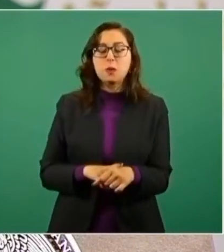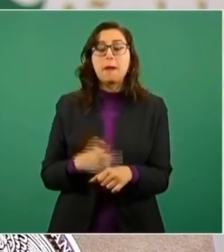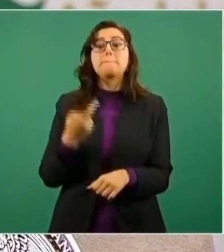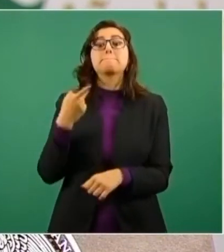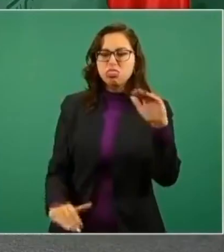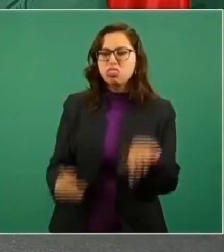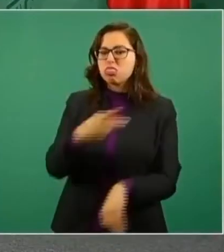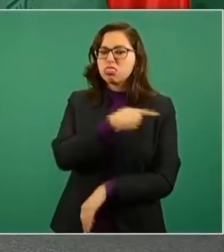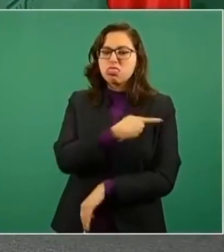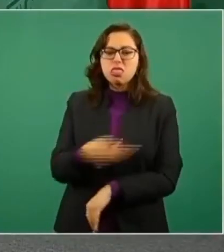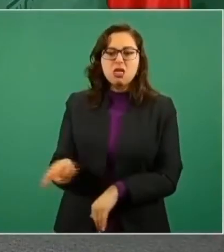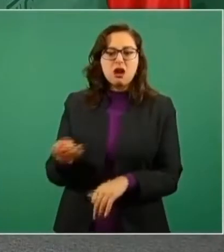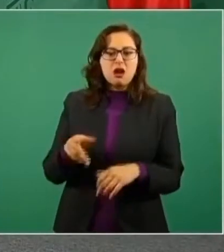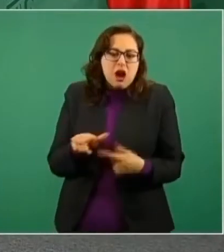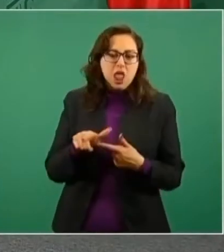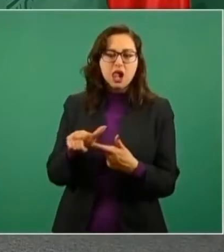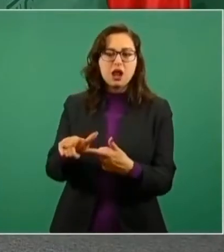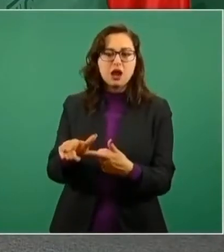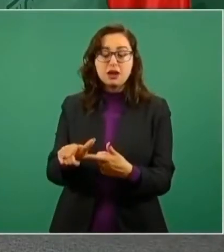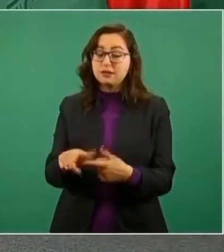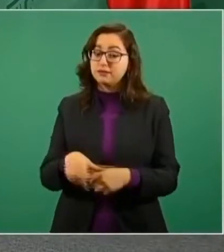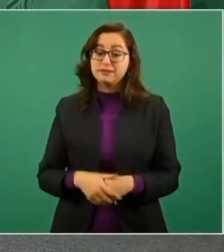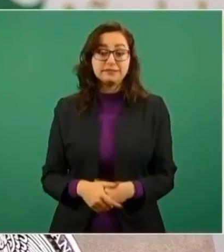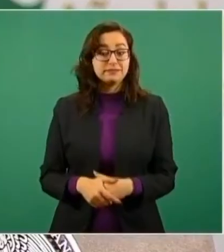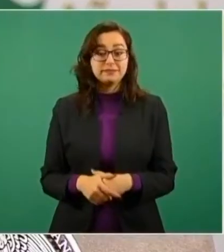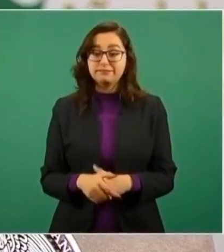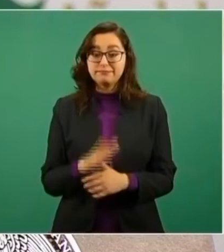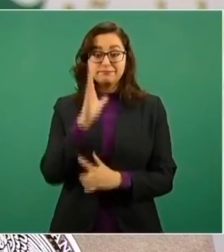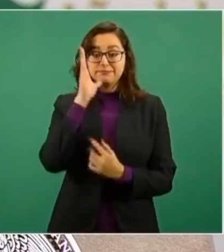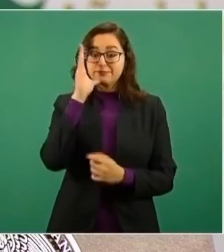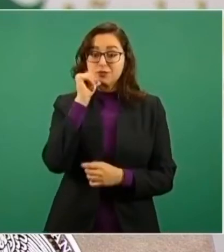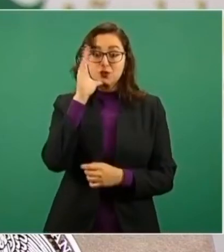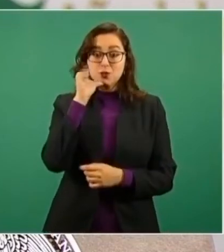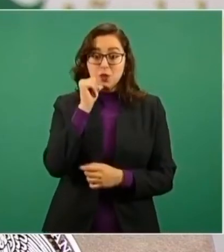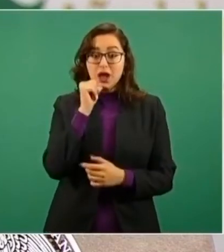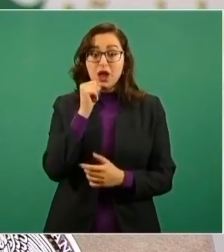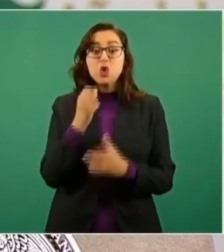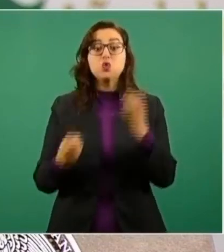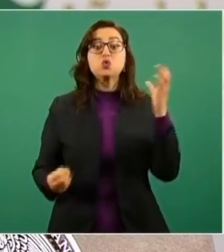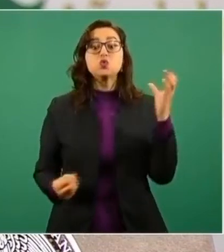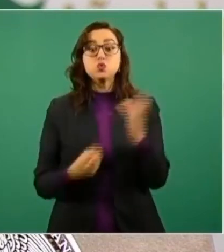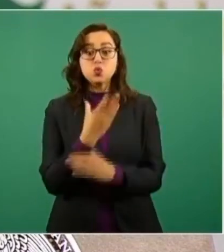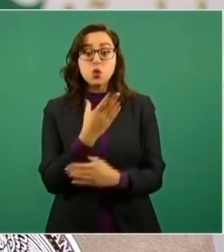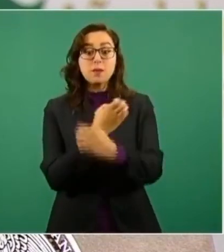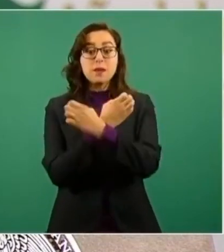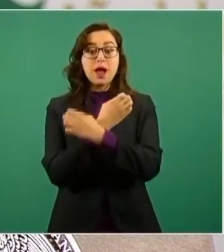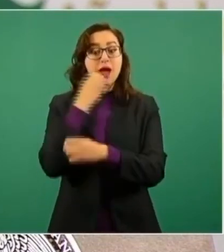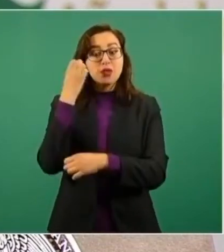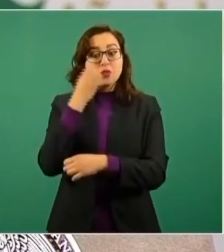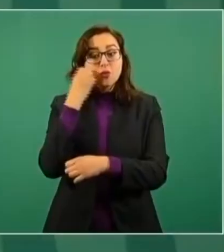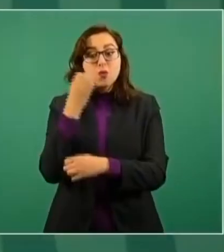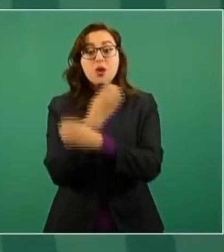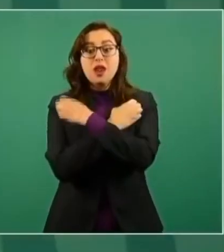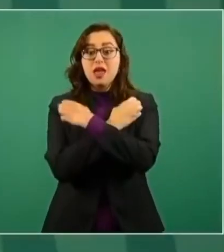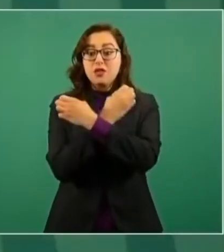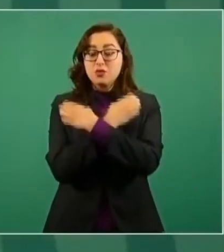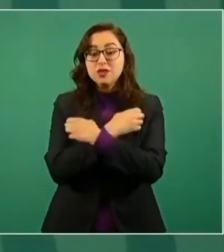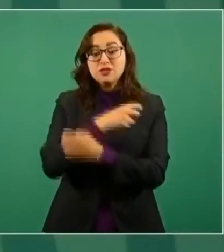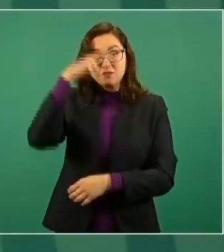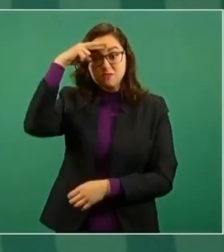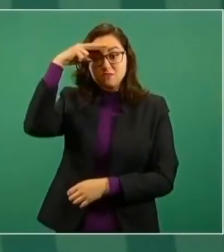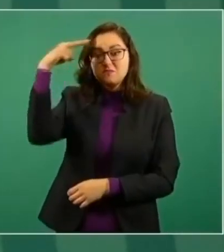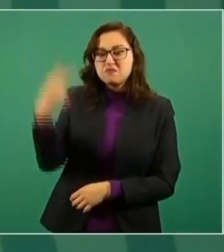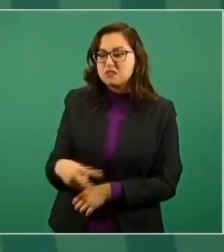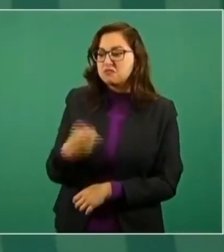modificación. Esteban Moctezuma reconoció que durante todo este tiempo trabajó por mejorar la educación a distancia en el país ante la